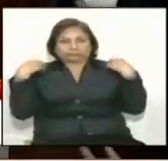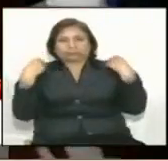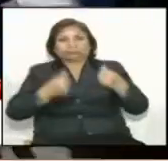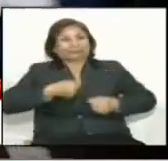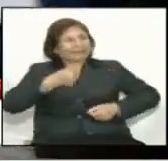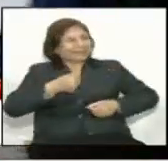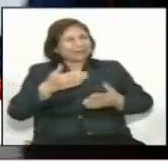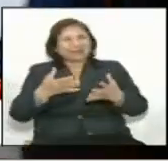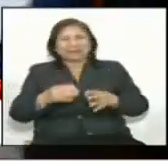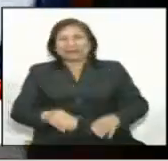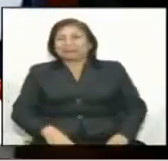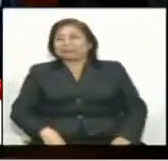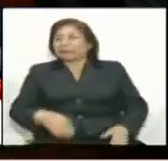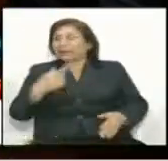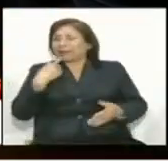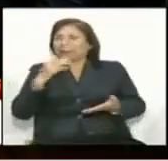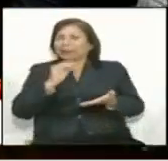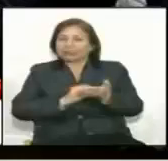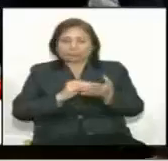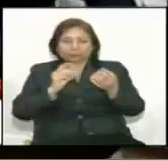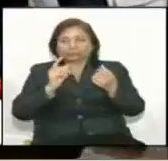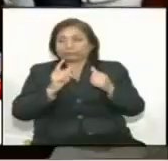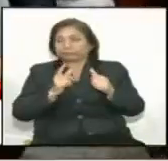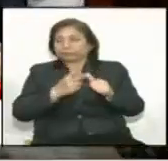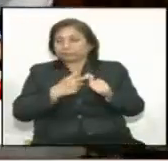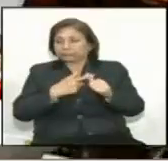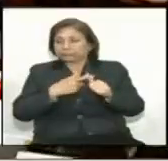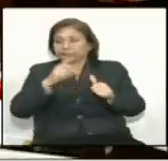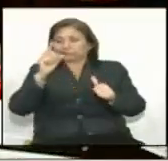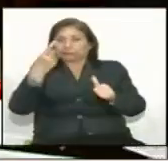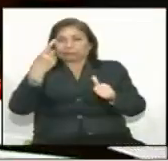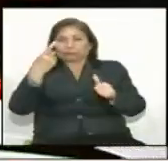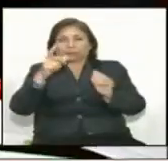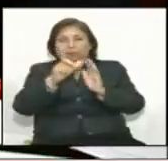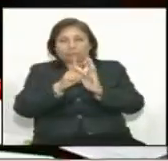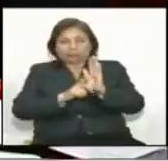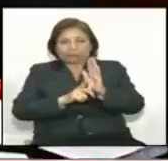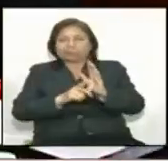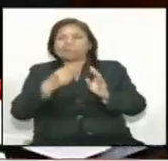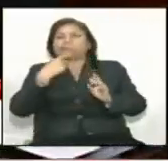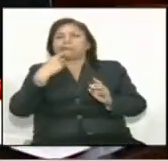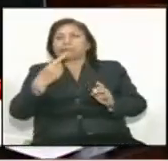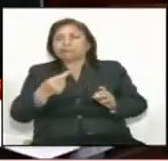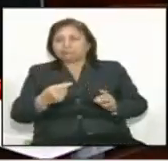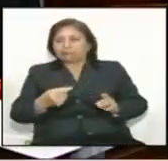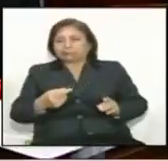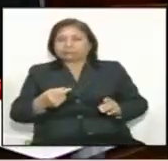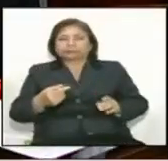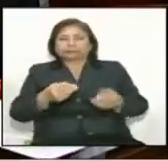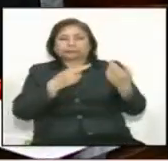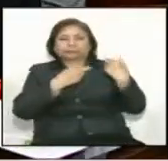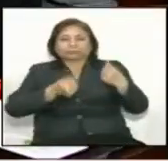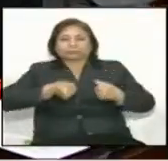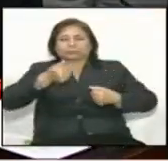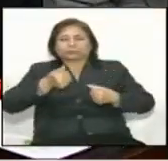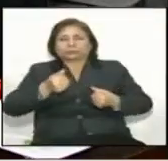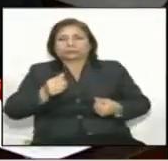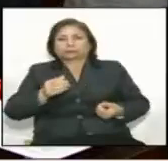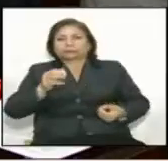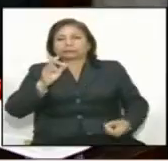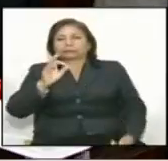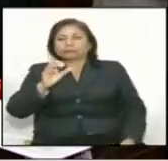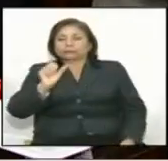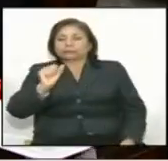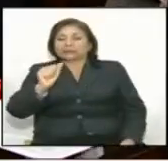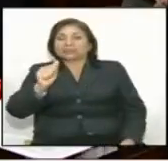aseguro que es una lista que cuenta con un amplio respaldo. ¿Se confía en la bancada de la PP que se ha votado solamente dividida, que sus